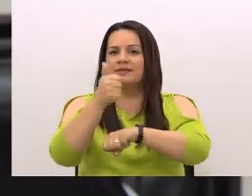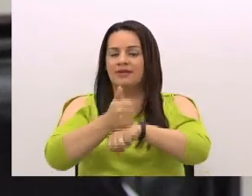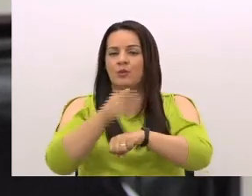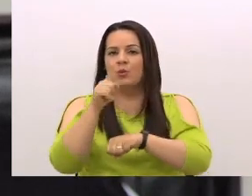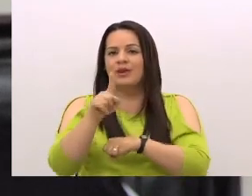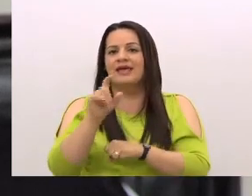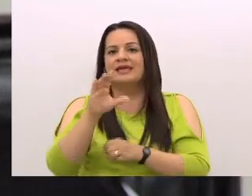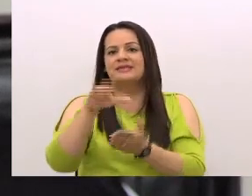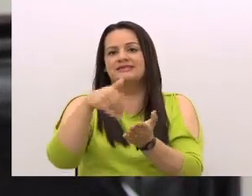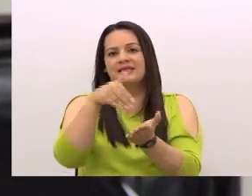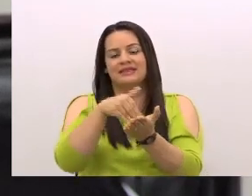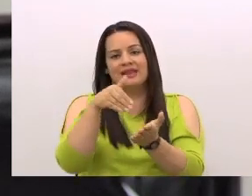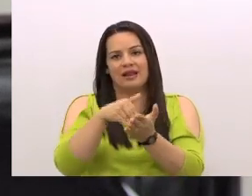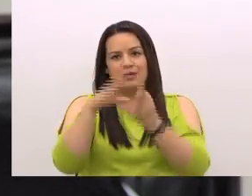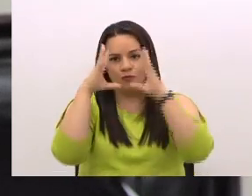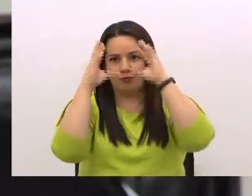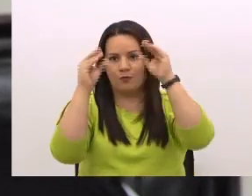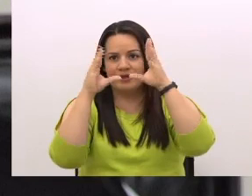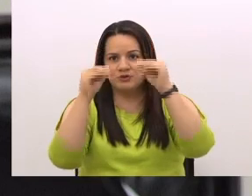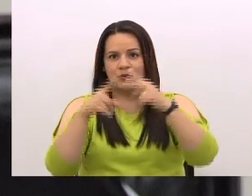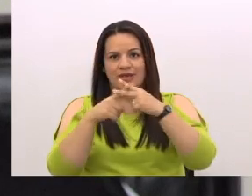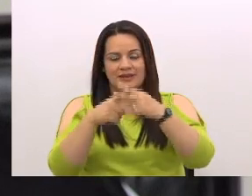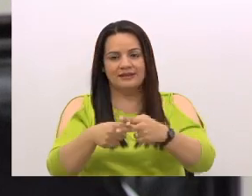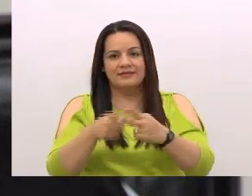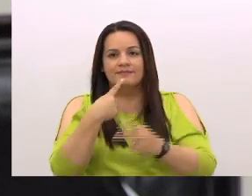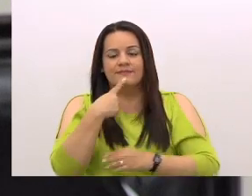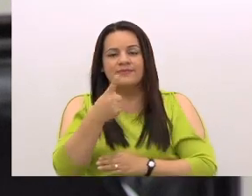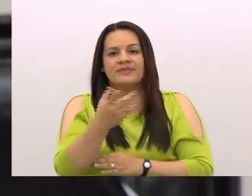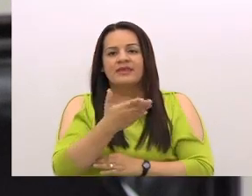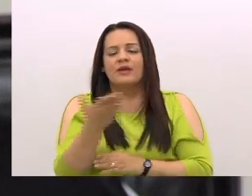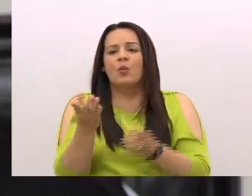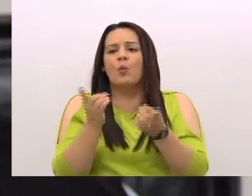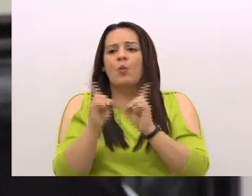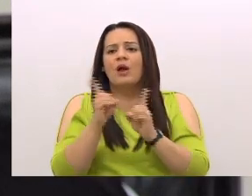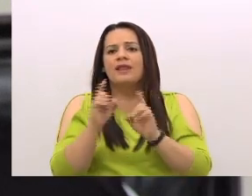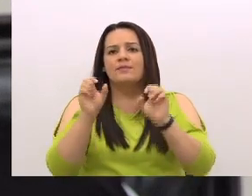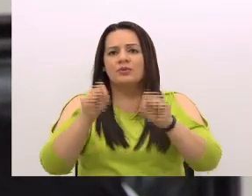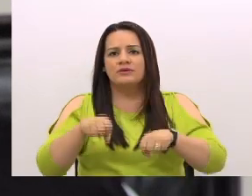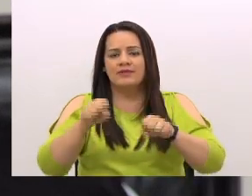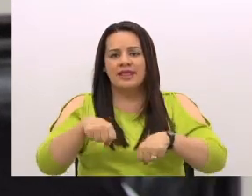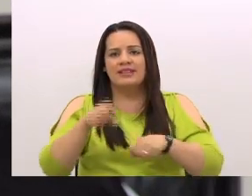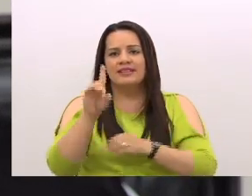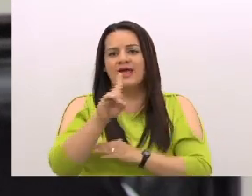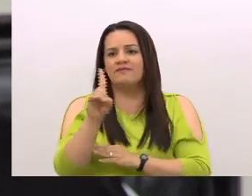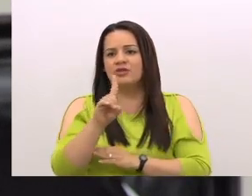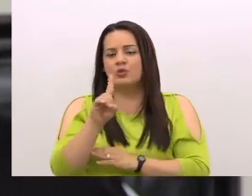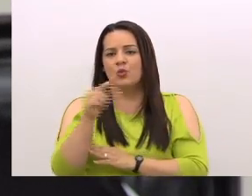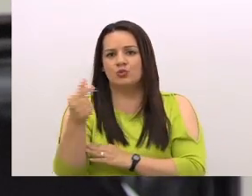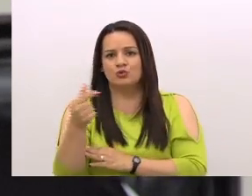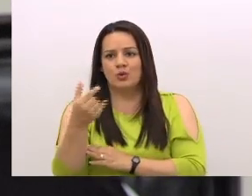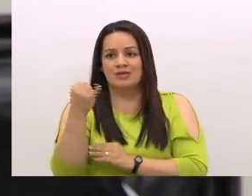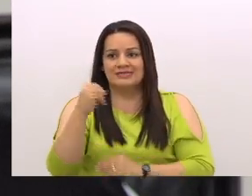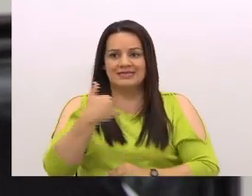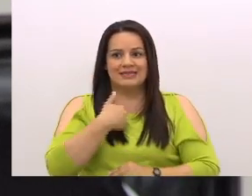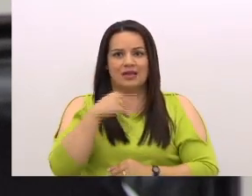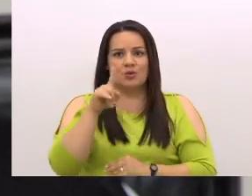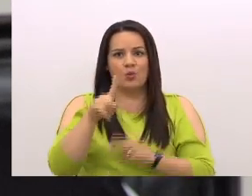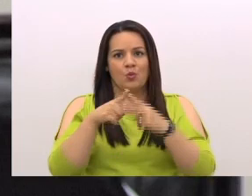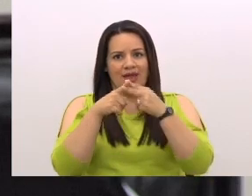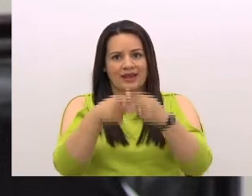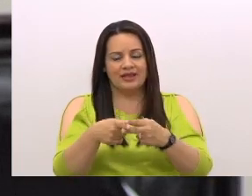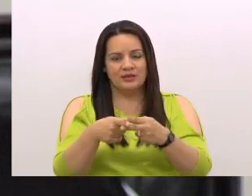de información crediticia que diga cuál es la posición de David Gurzón, si es que quiere un crédito, ¿verdad?